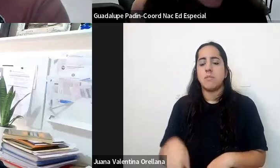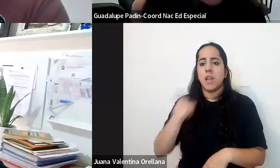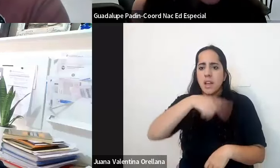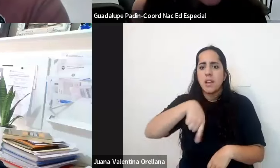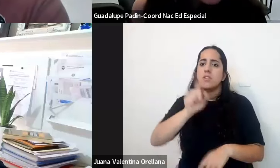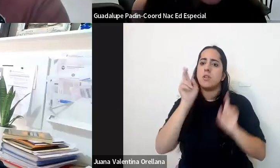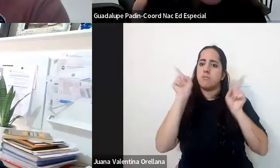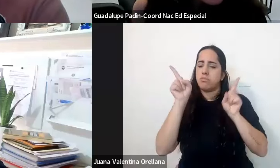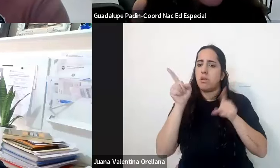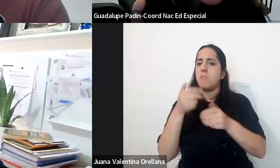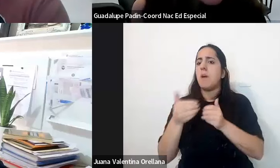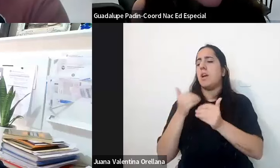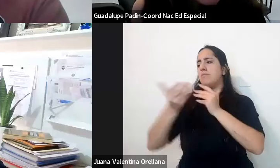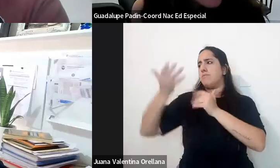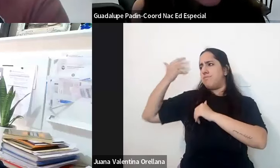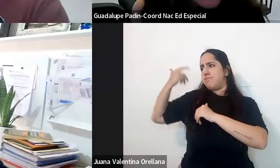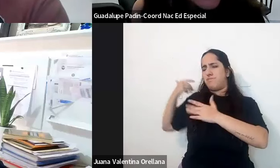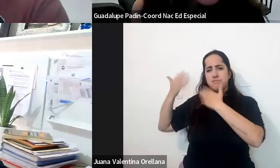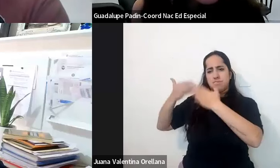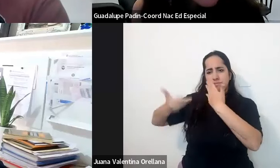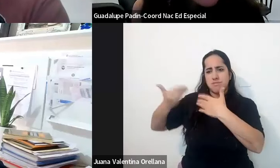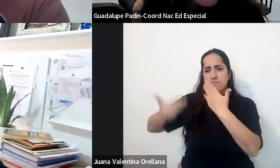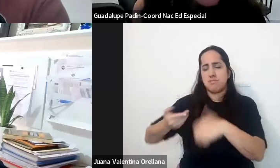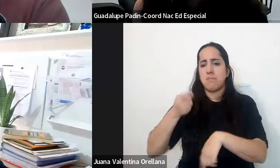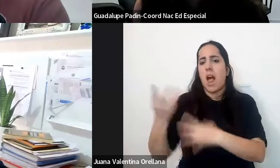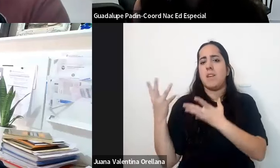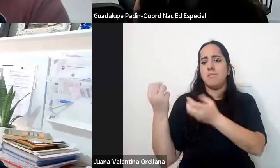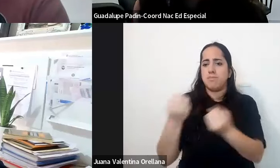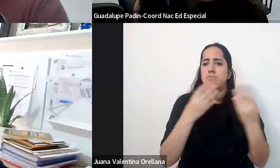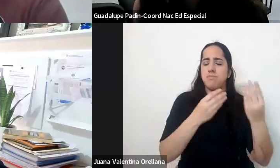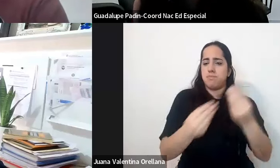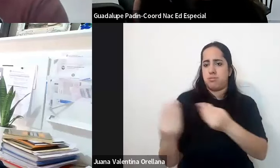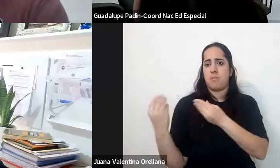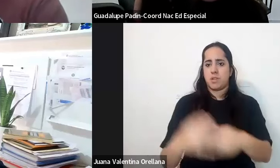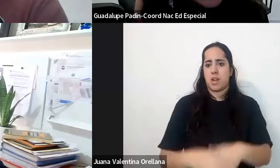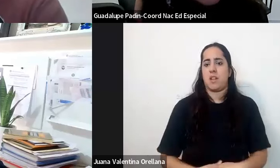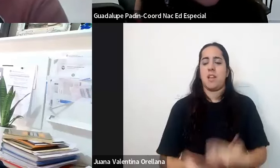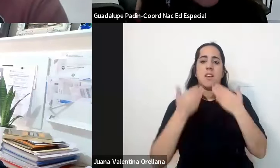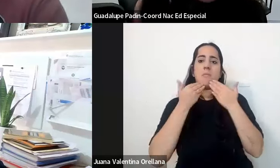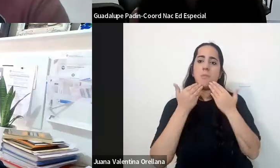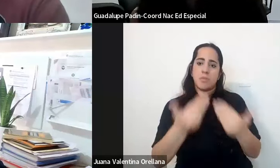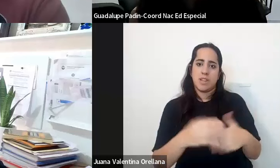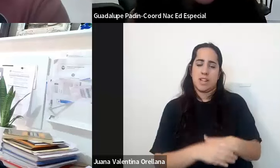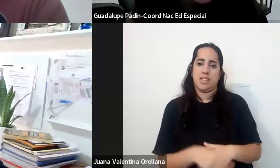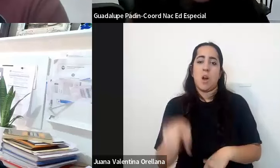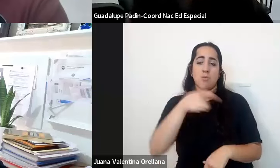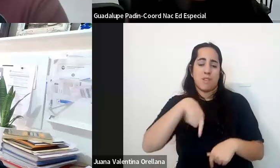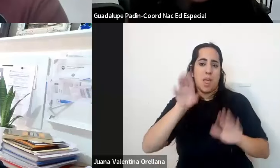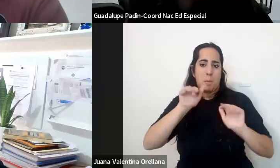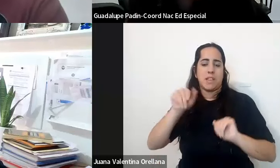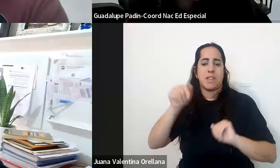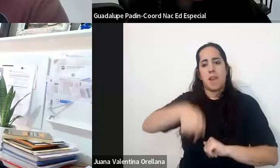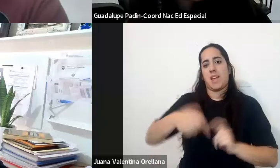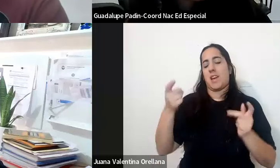histórico y por lo construido para seguir aportando allí cada vez más así que de mi lado los dejo despedirse a para poder finalizar la